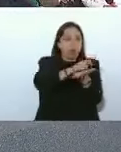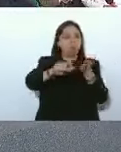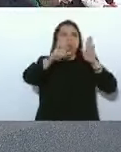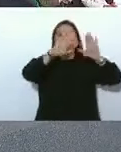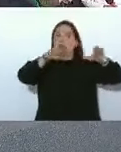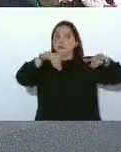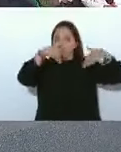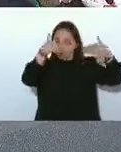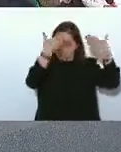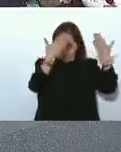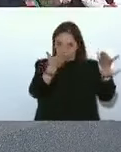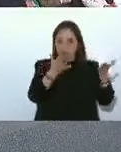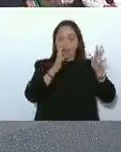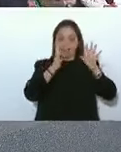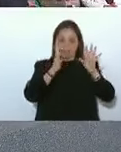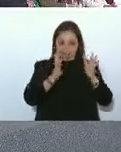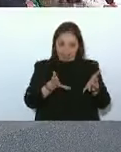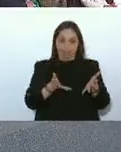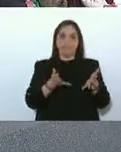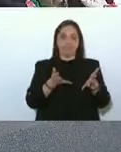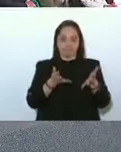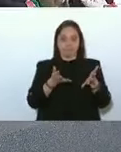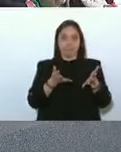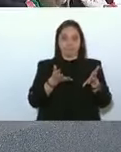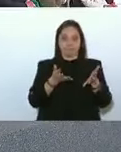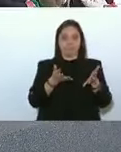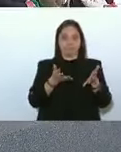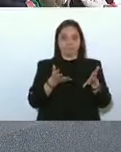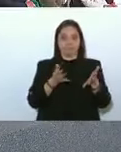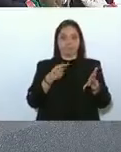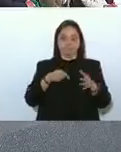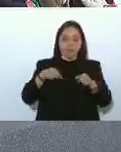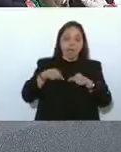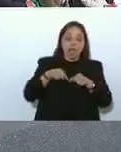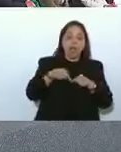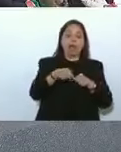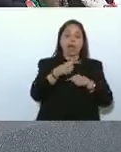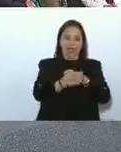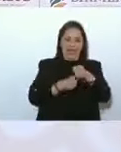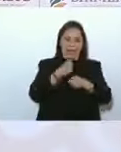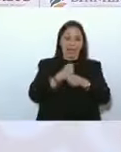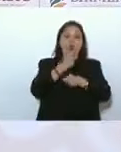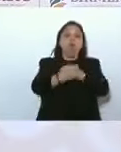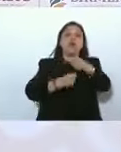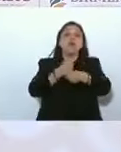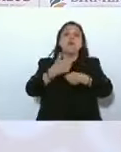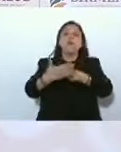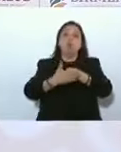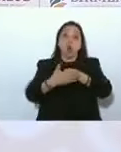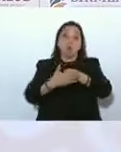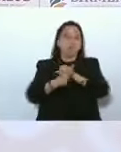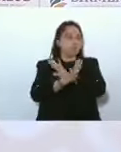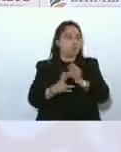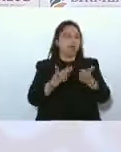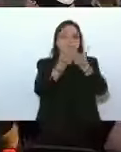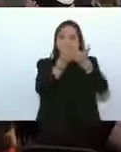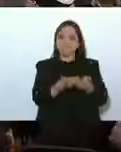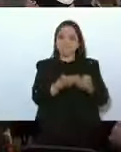ya tenemos todos los medicamentos para este año y para el año que viene, no van a faltar.